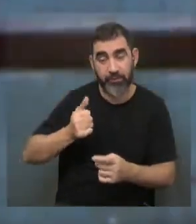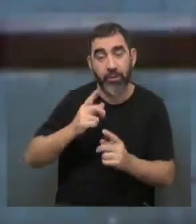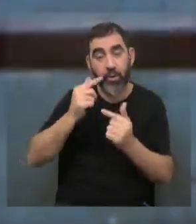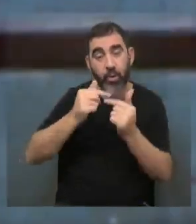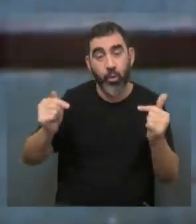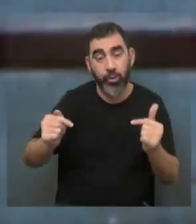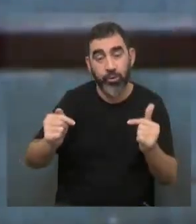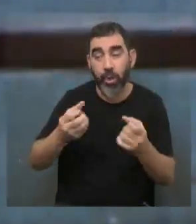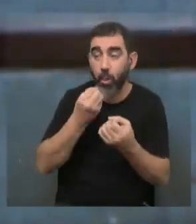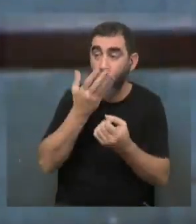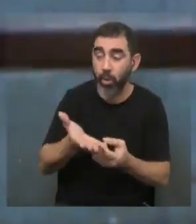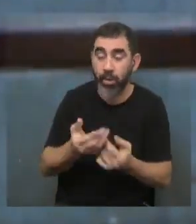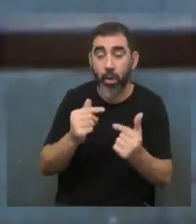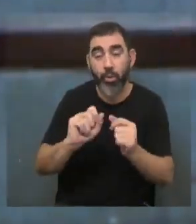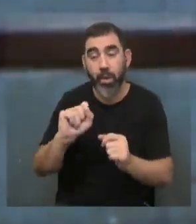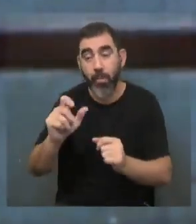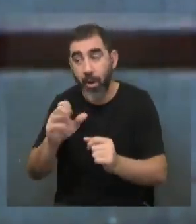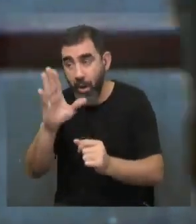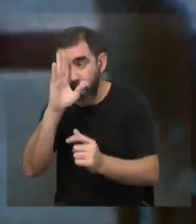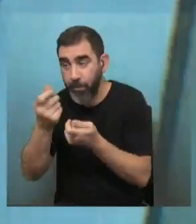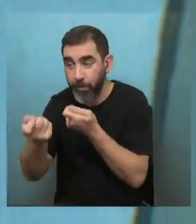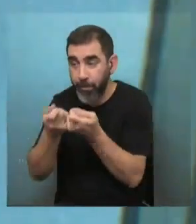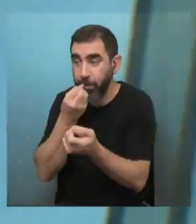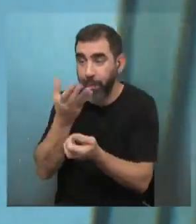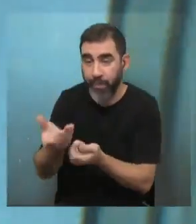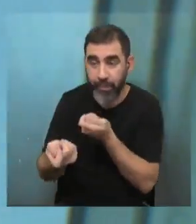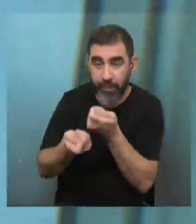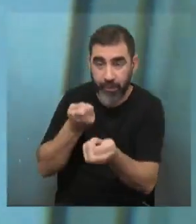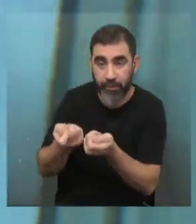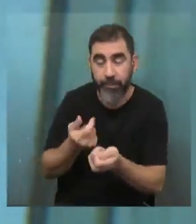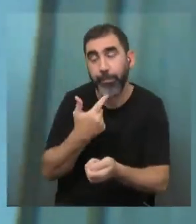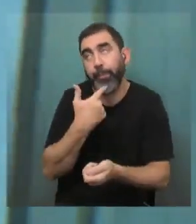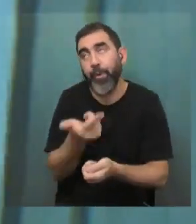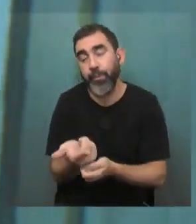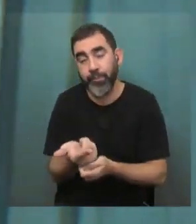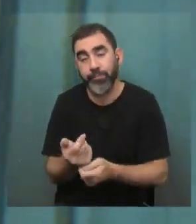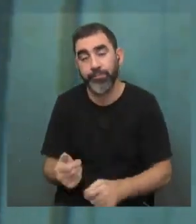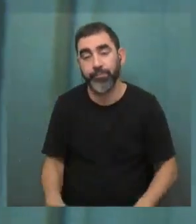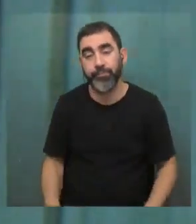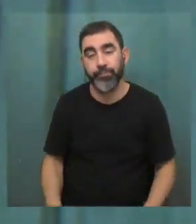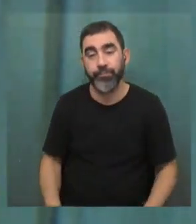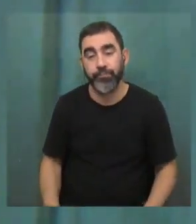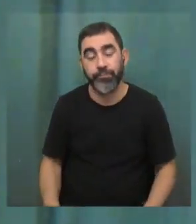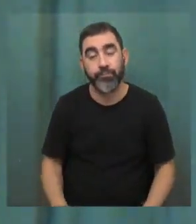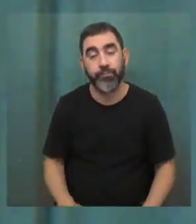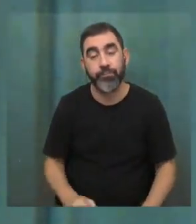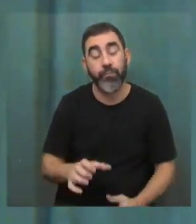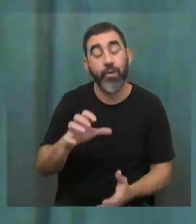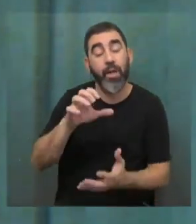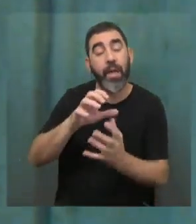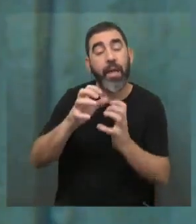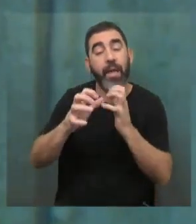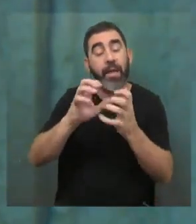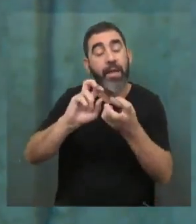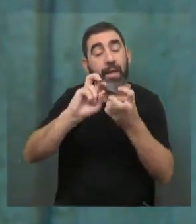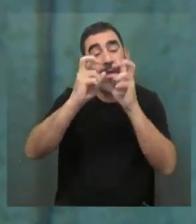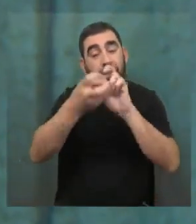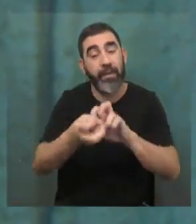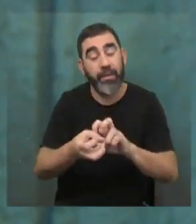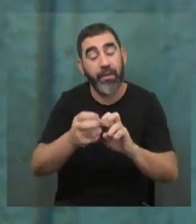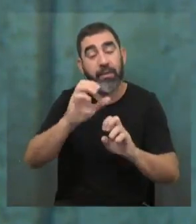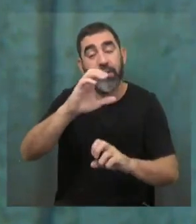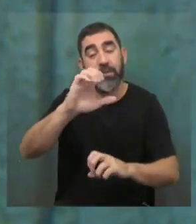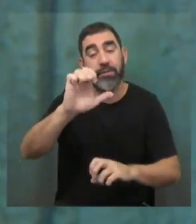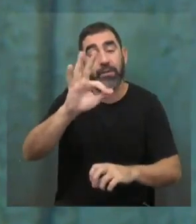las cosas que nos dejó buenas y las cosas en las que podemos mejorar. Voy a poner un ejemplo. El Centro de Formación en Energías Renovables, el CEFOMER,